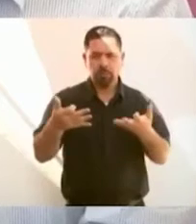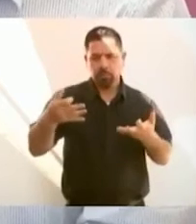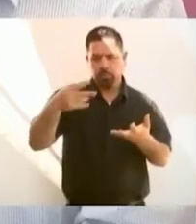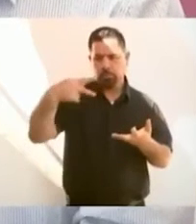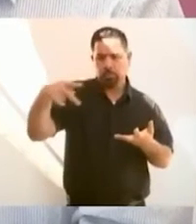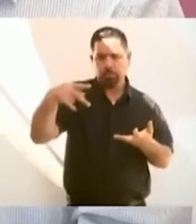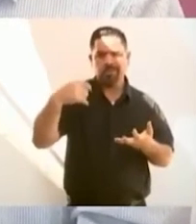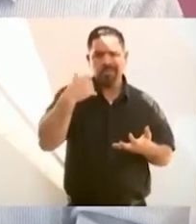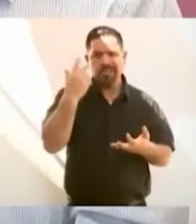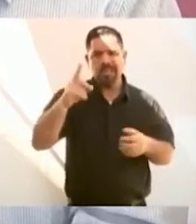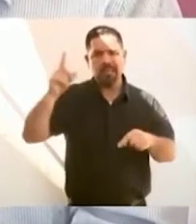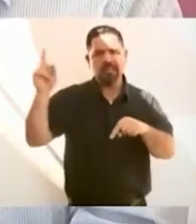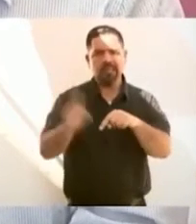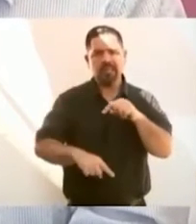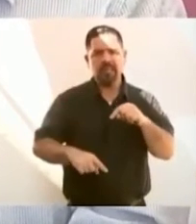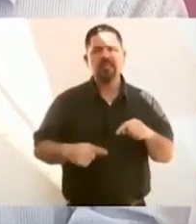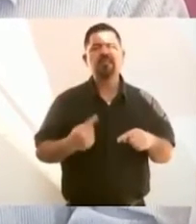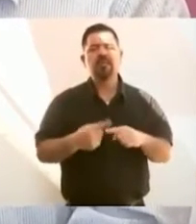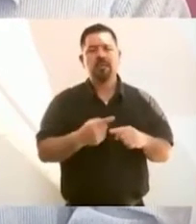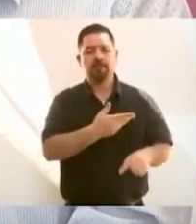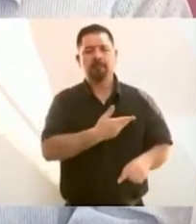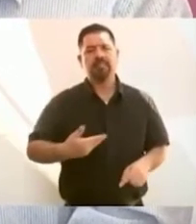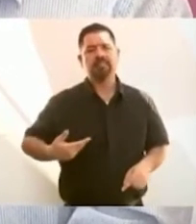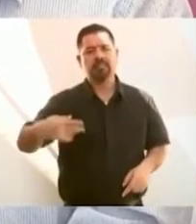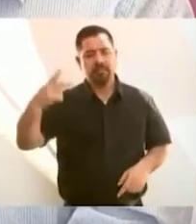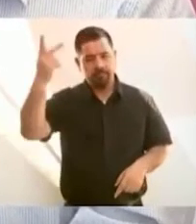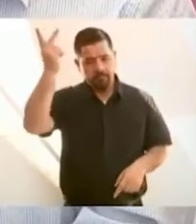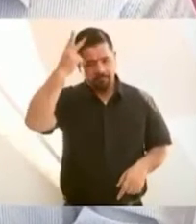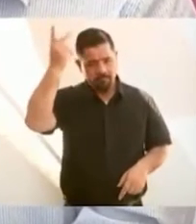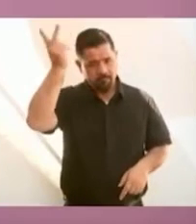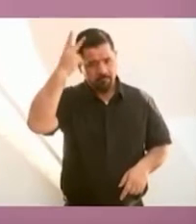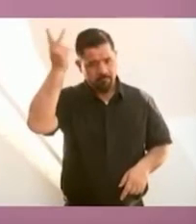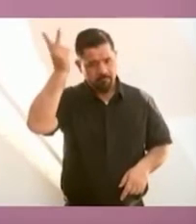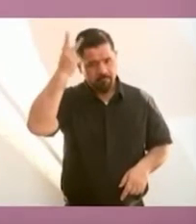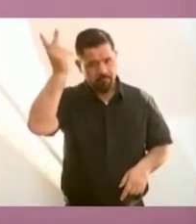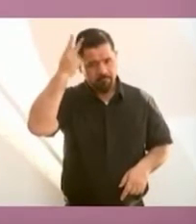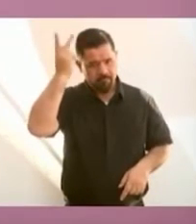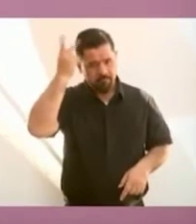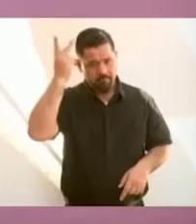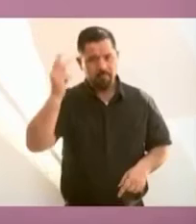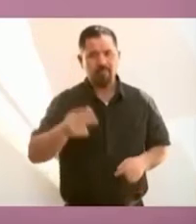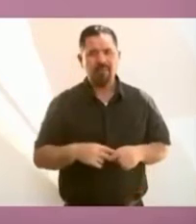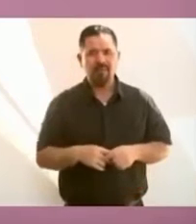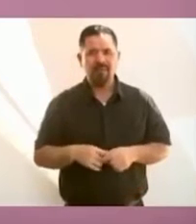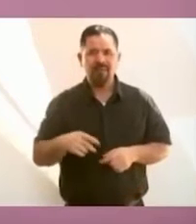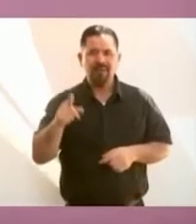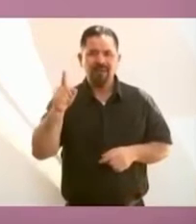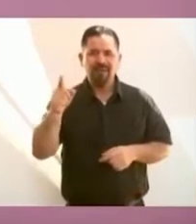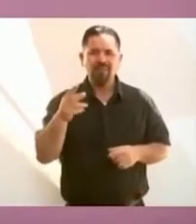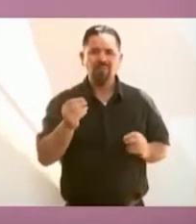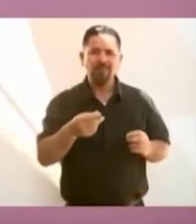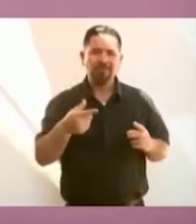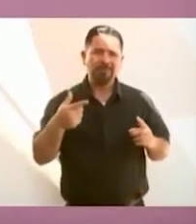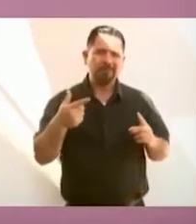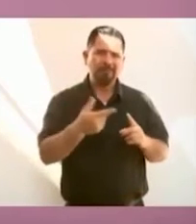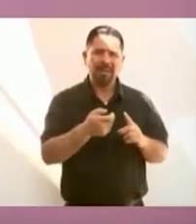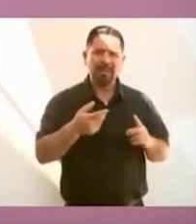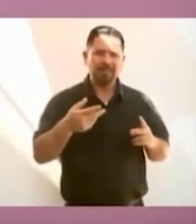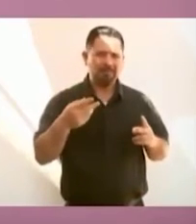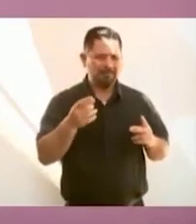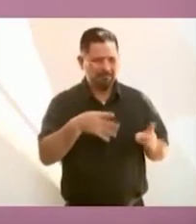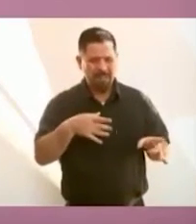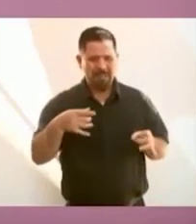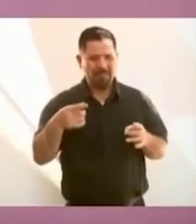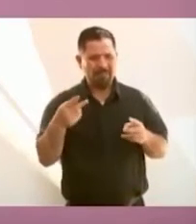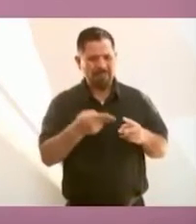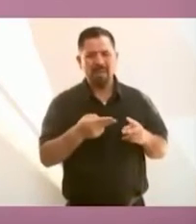durante el porfiriato, se habla que fueron asesinados 15 mil